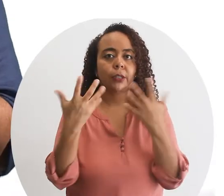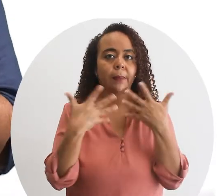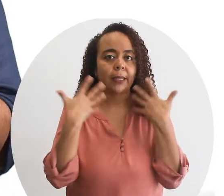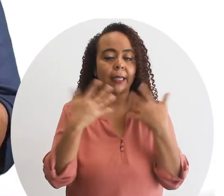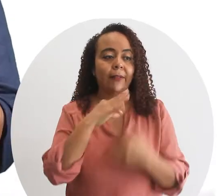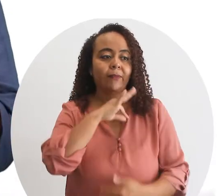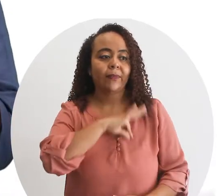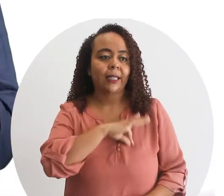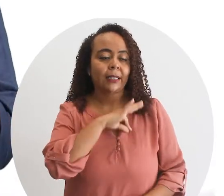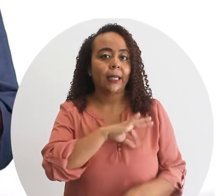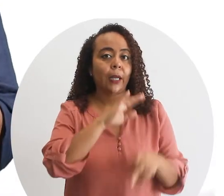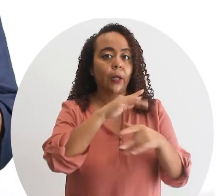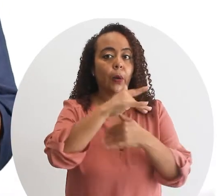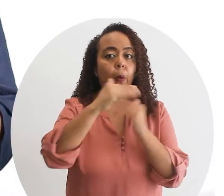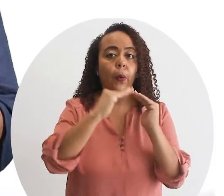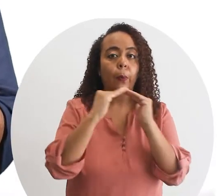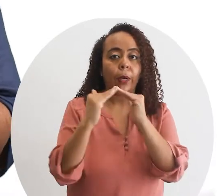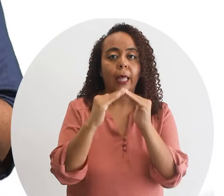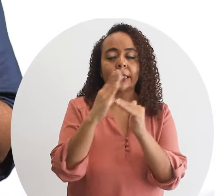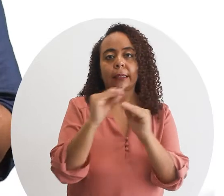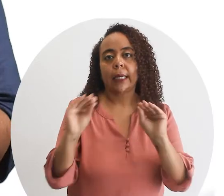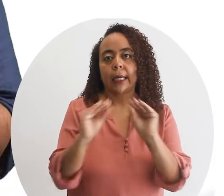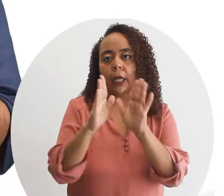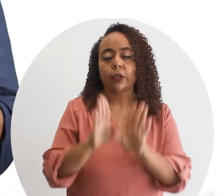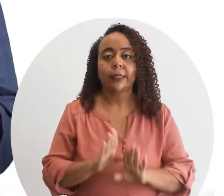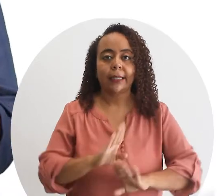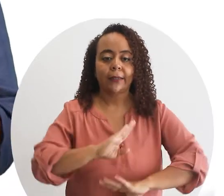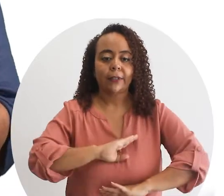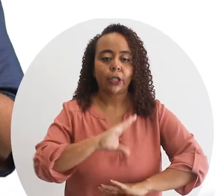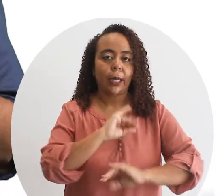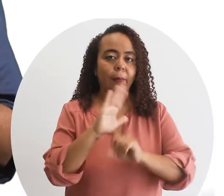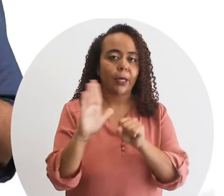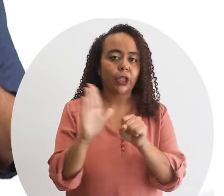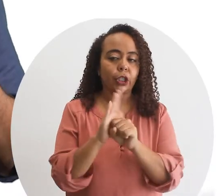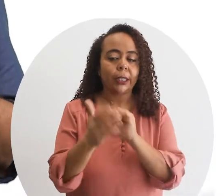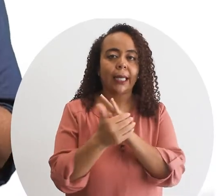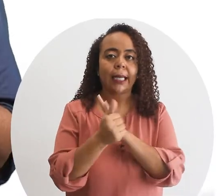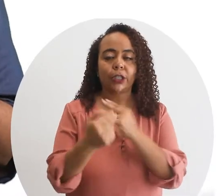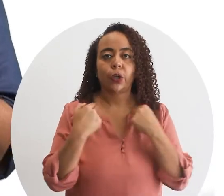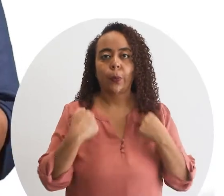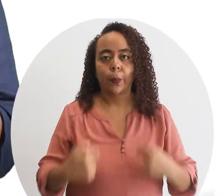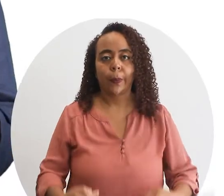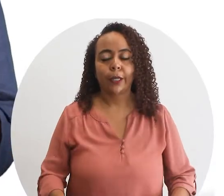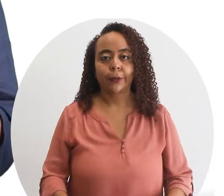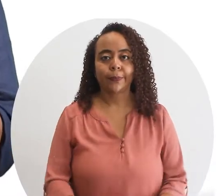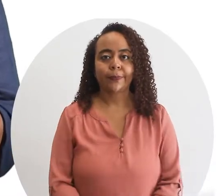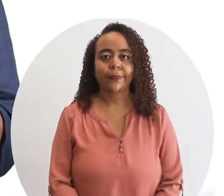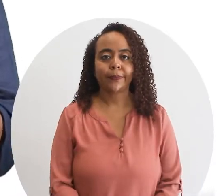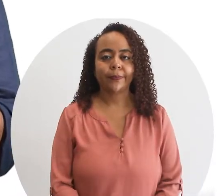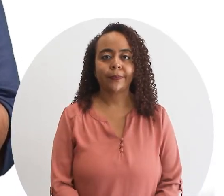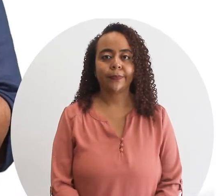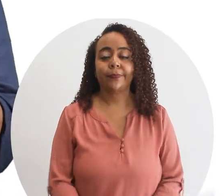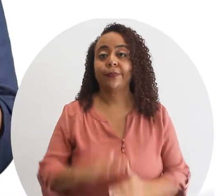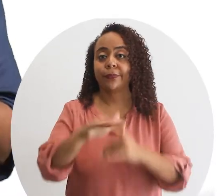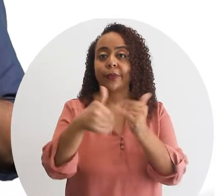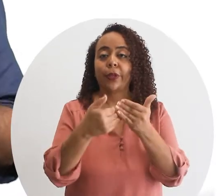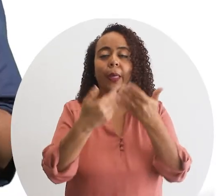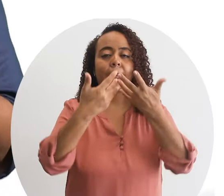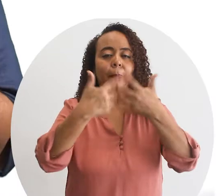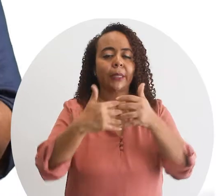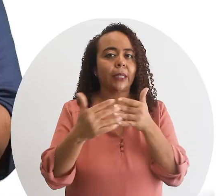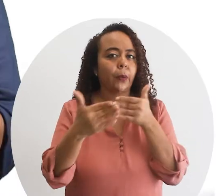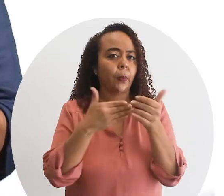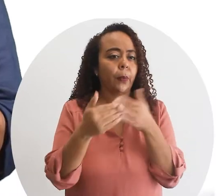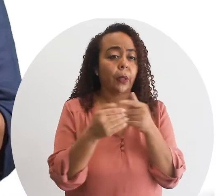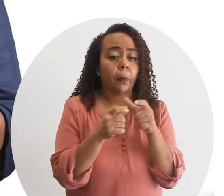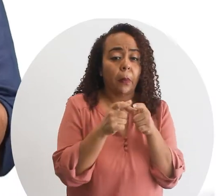el bienestar de las comunidades que les rodea y por supuesto la satisfacción y plenitud del talento humano que las componen toda empresa